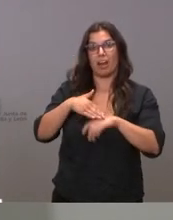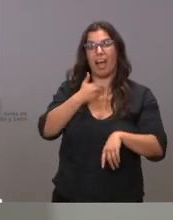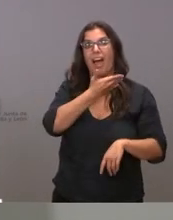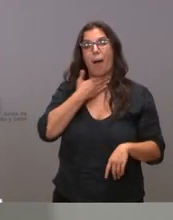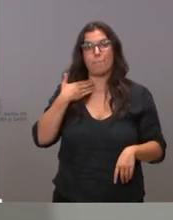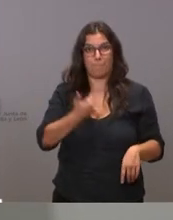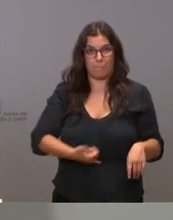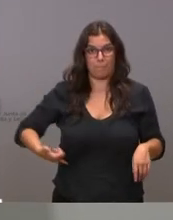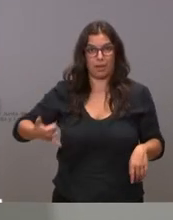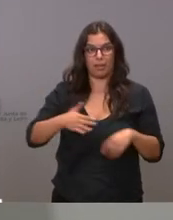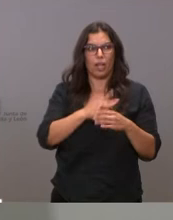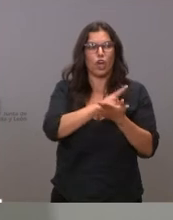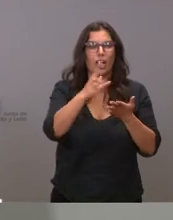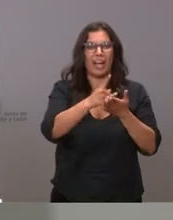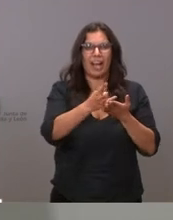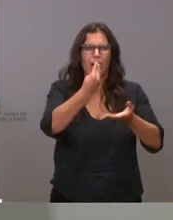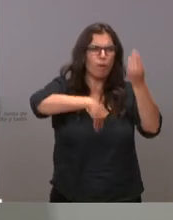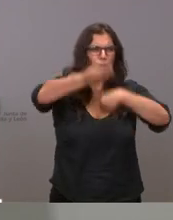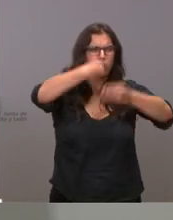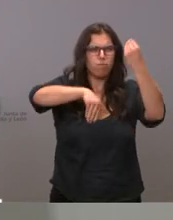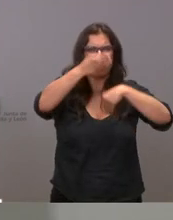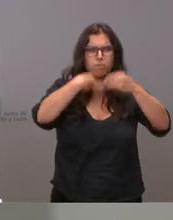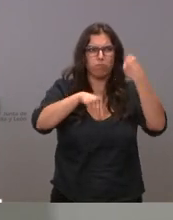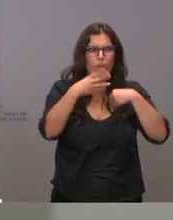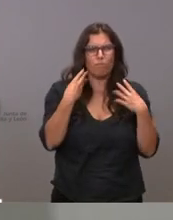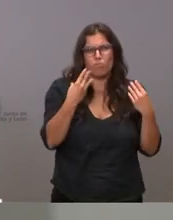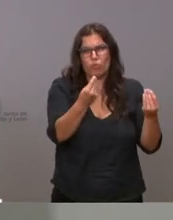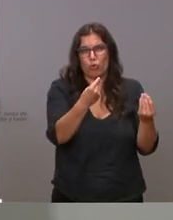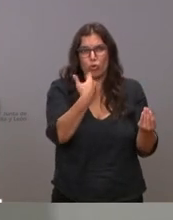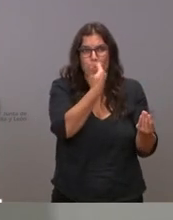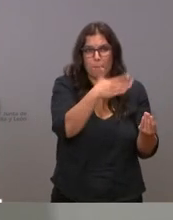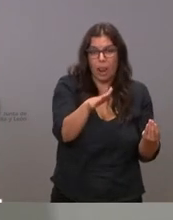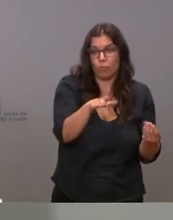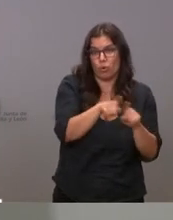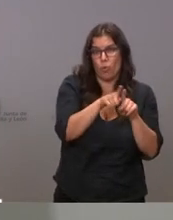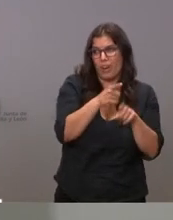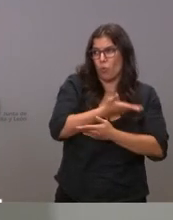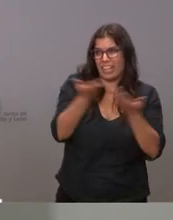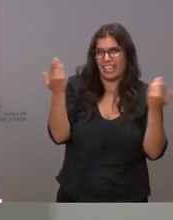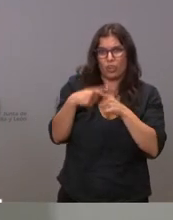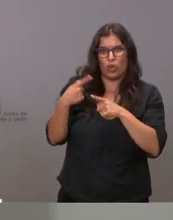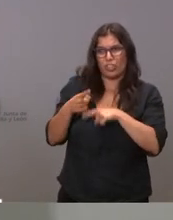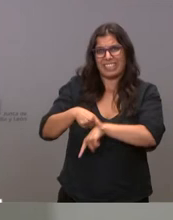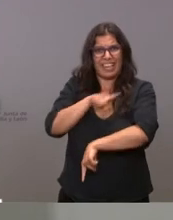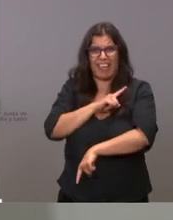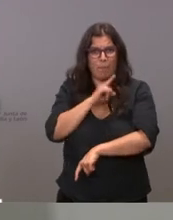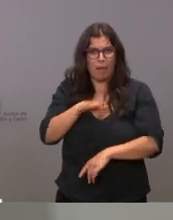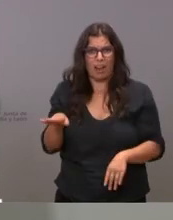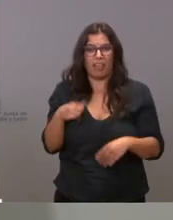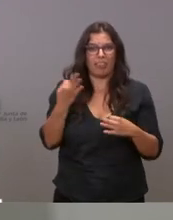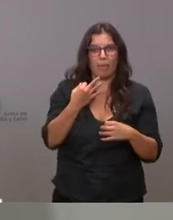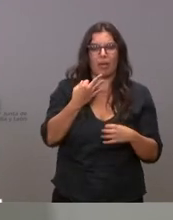es malo y mucho mucho de todo en general uno tiene que tener una dieta equilibrada variada